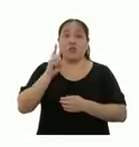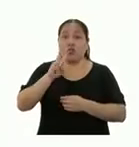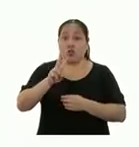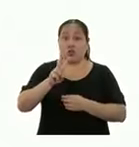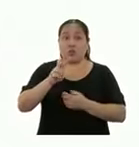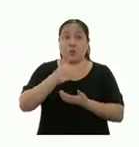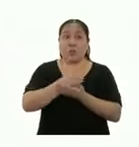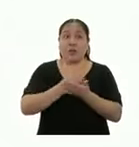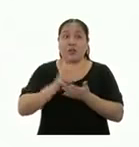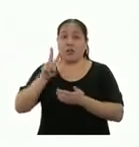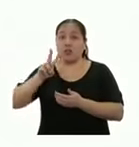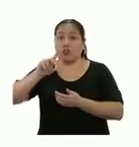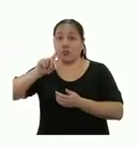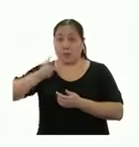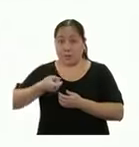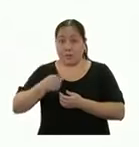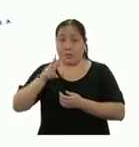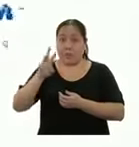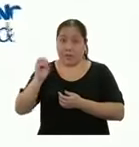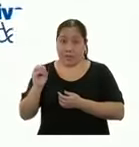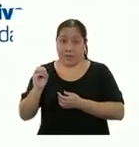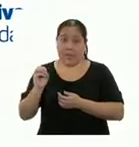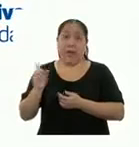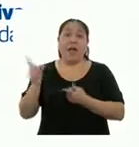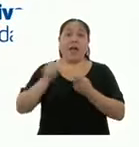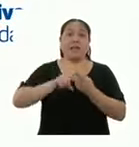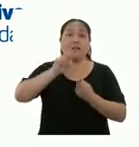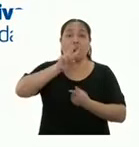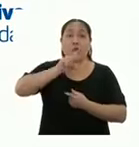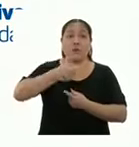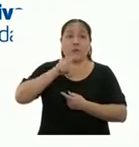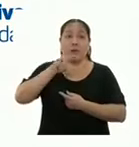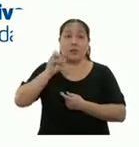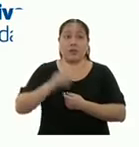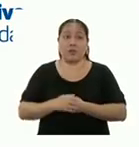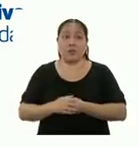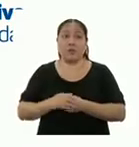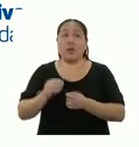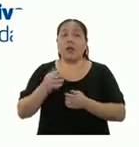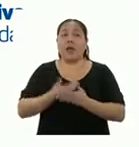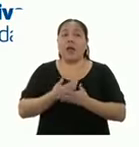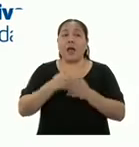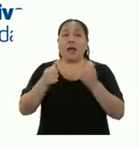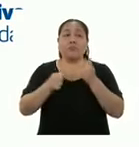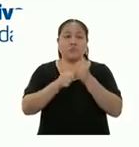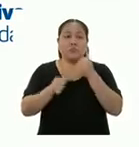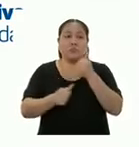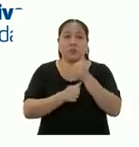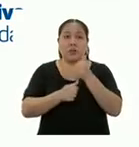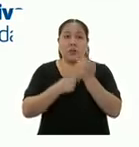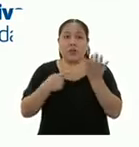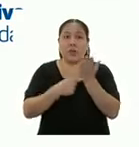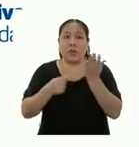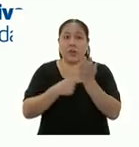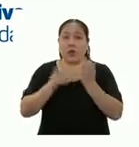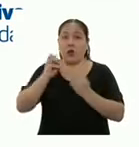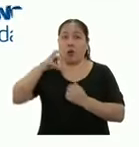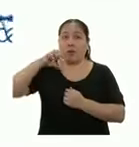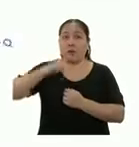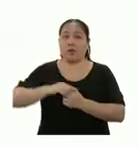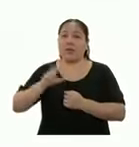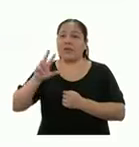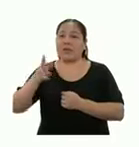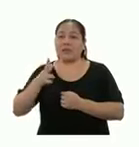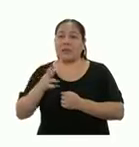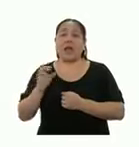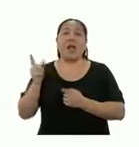del 2020 al 2022, para estudios de programas de formación de auxiliar técnico o técnico operativo, del tercer al quinto grado de